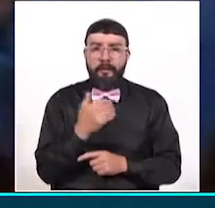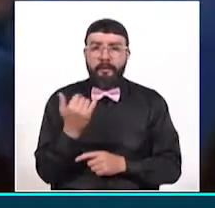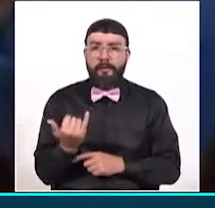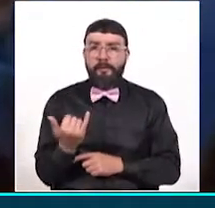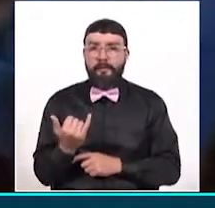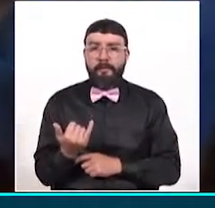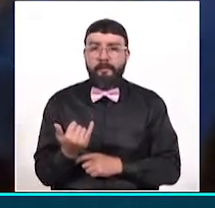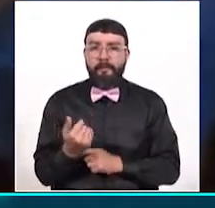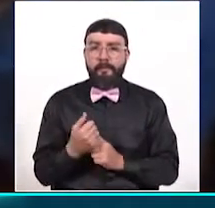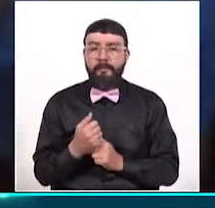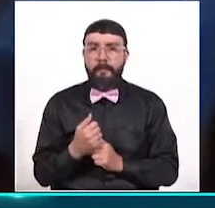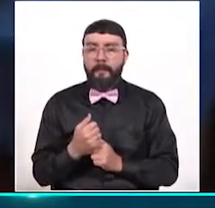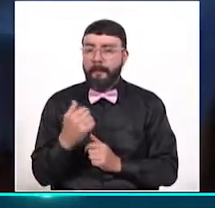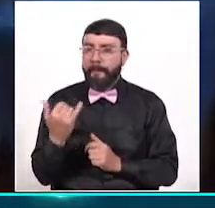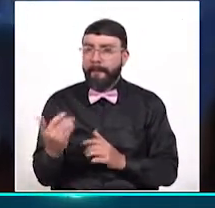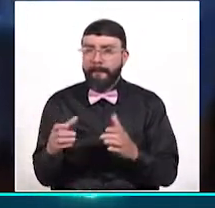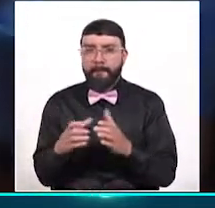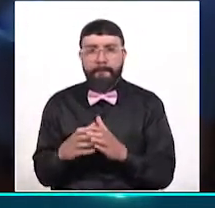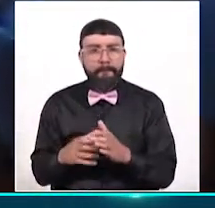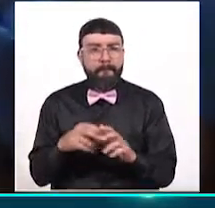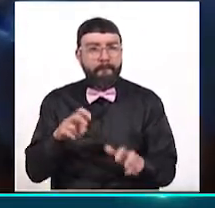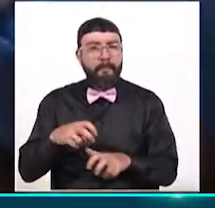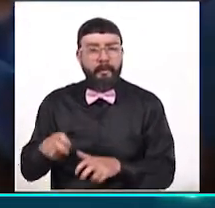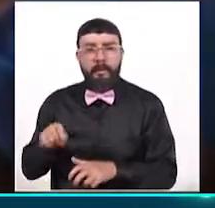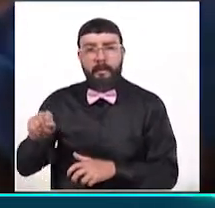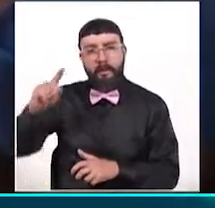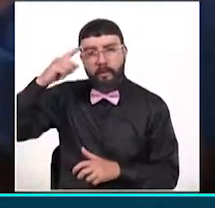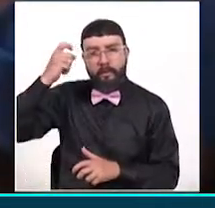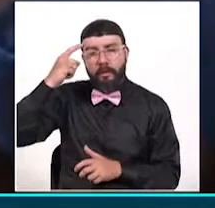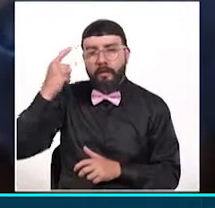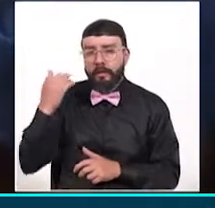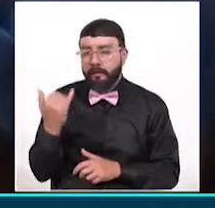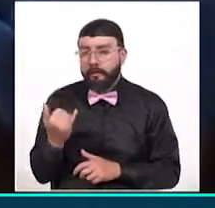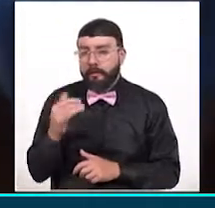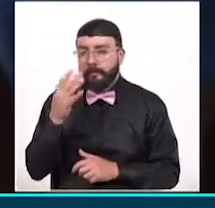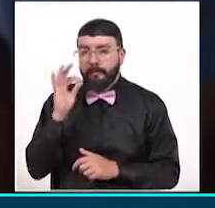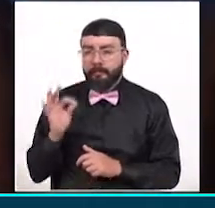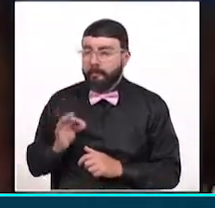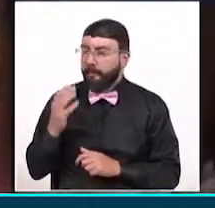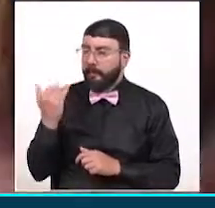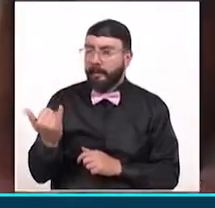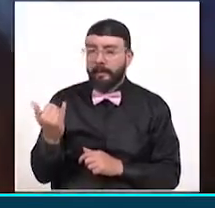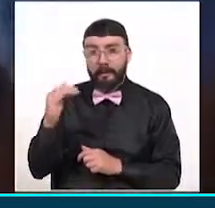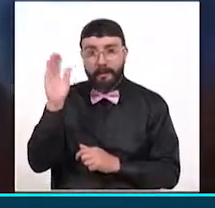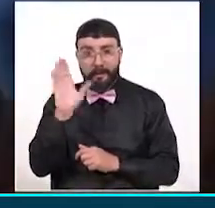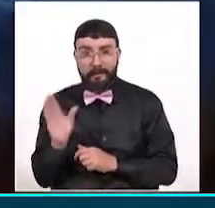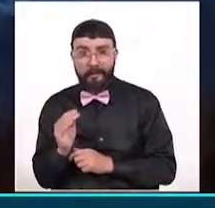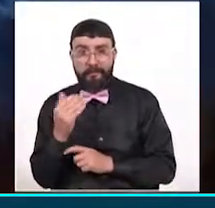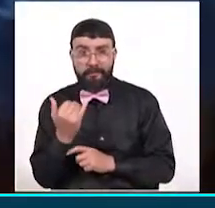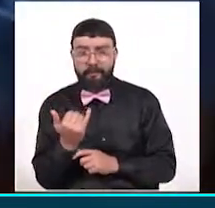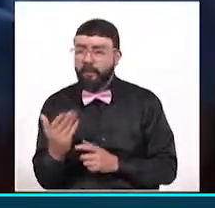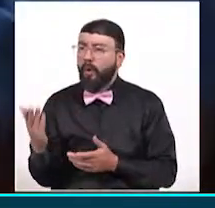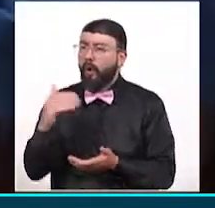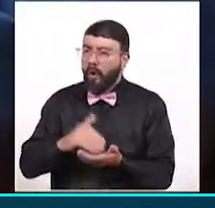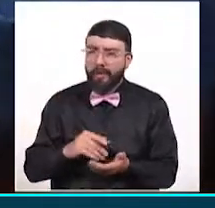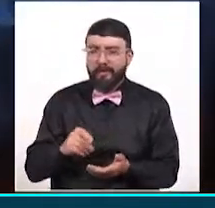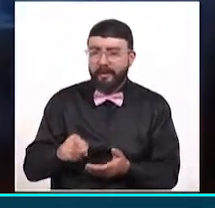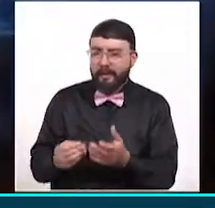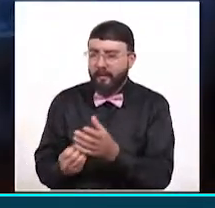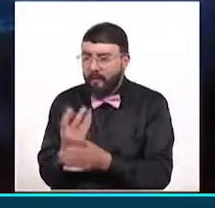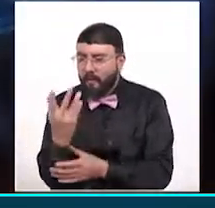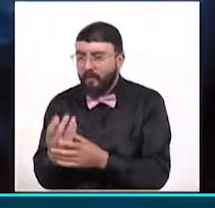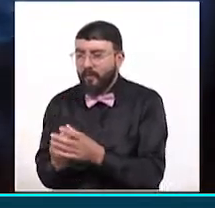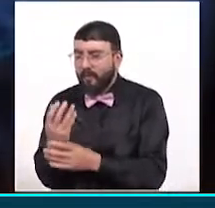y la Gobernación del Quindío, estamos en este momento incentivando a nuestros campesinos a renovar nuevamente nuestros cultivos